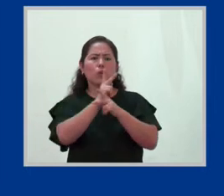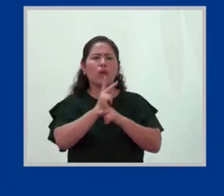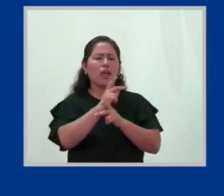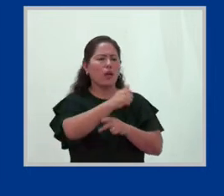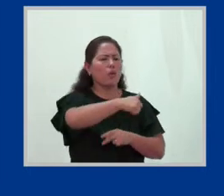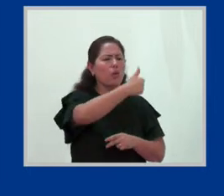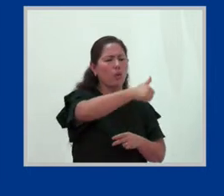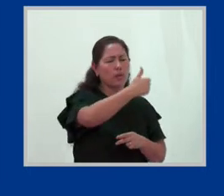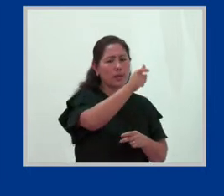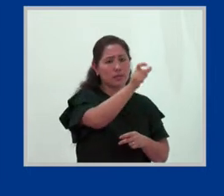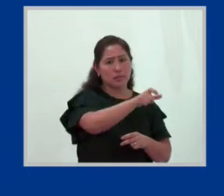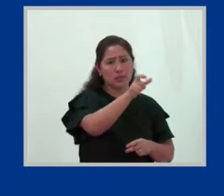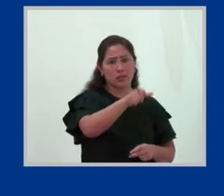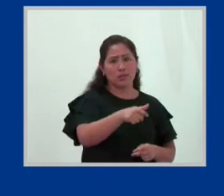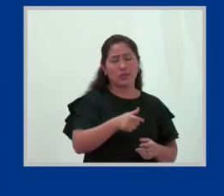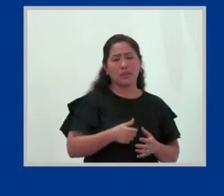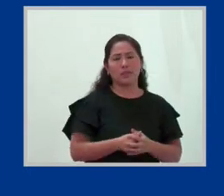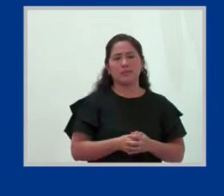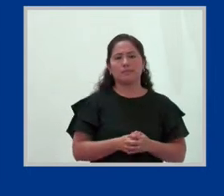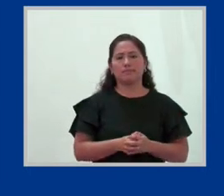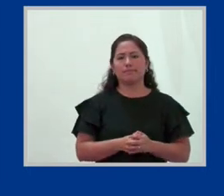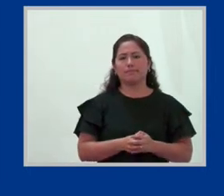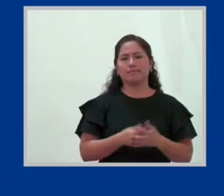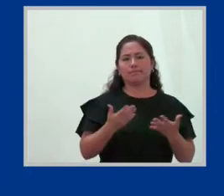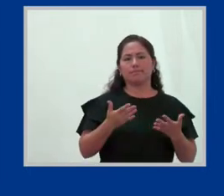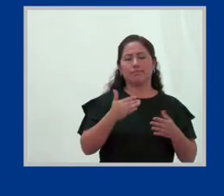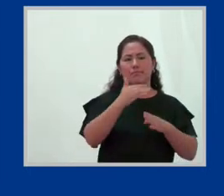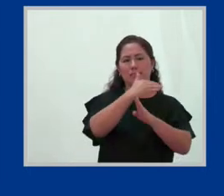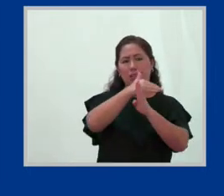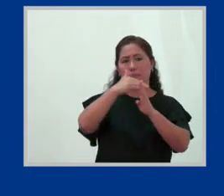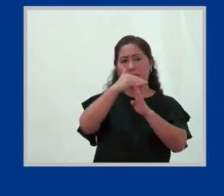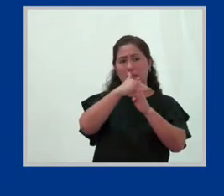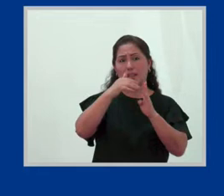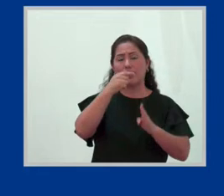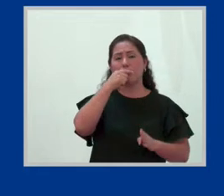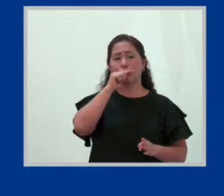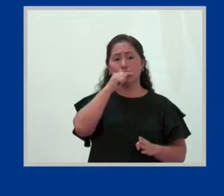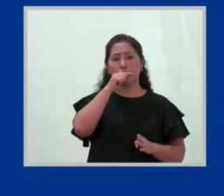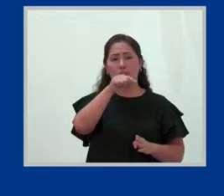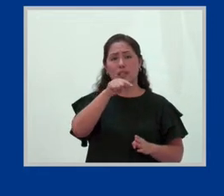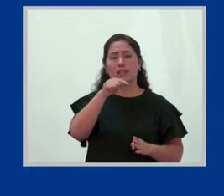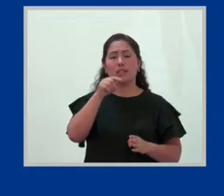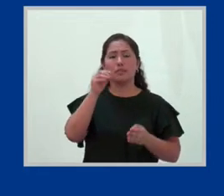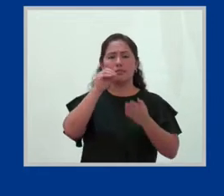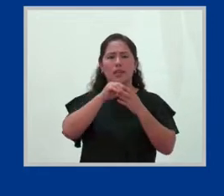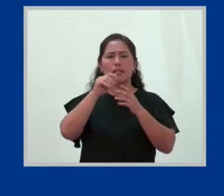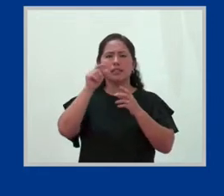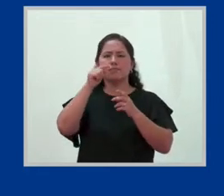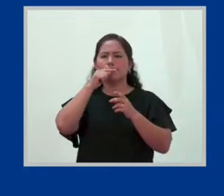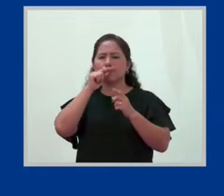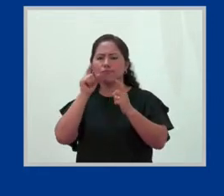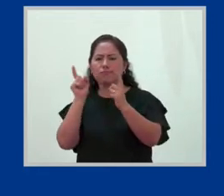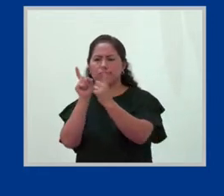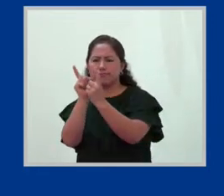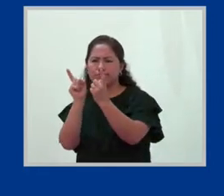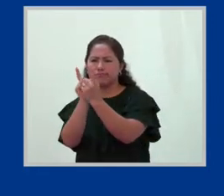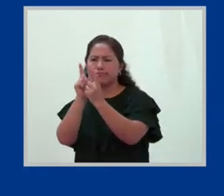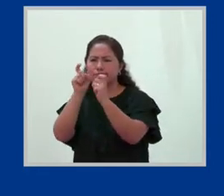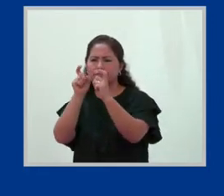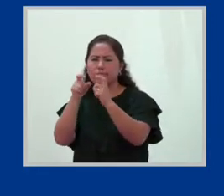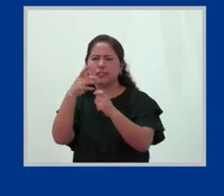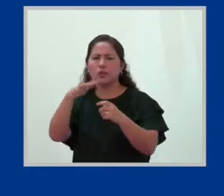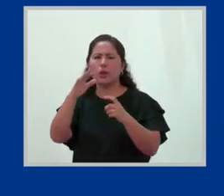personas. Es decir, mucho más de la mitad de las mujeres encuestadas tuvieron